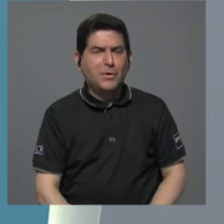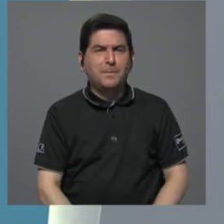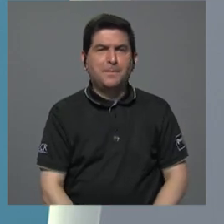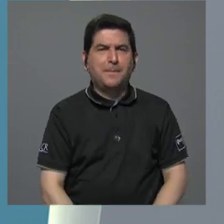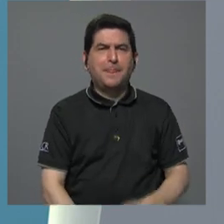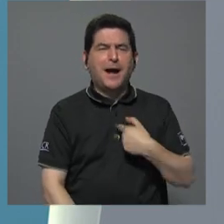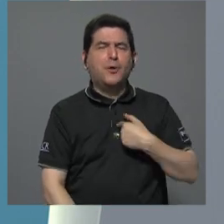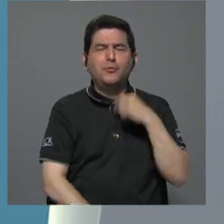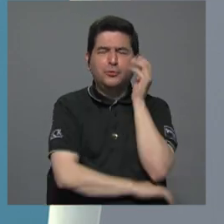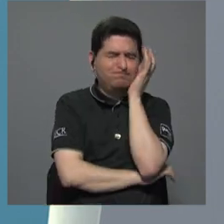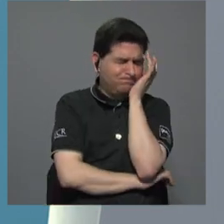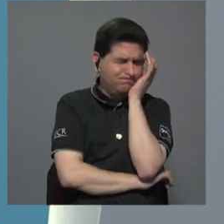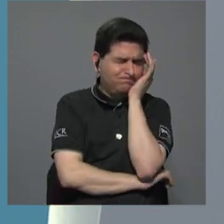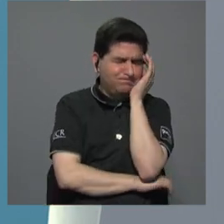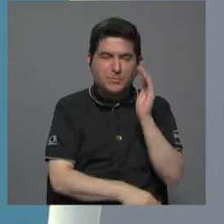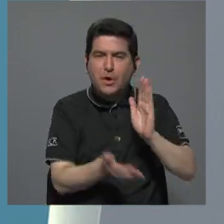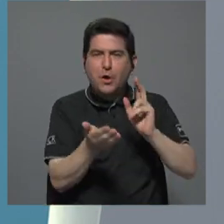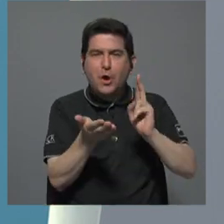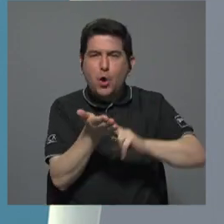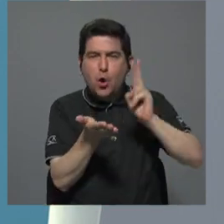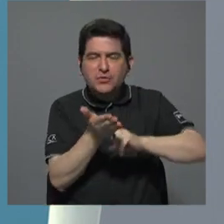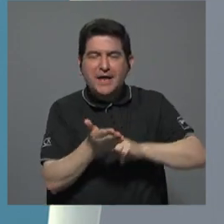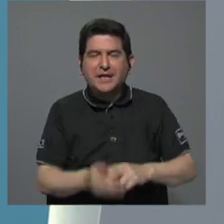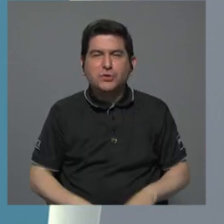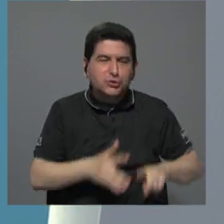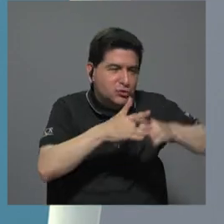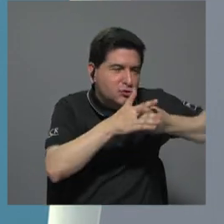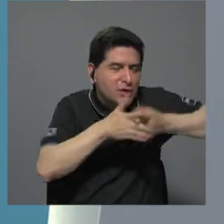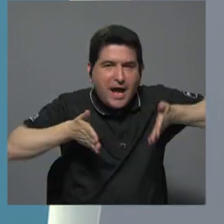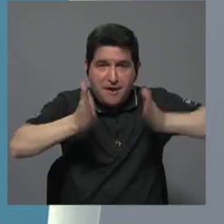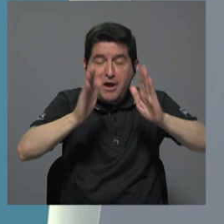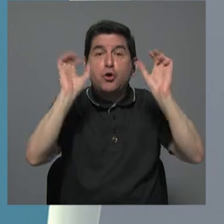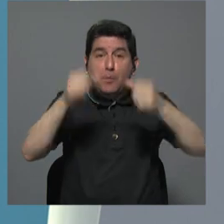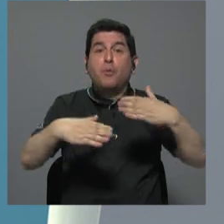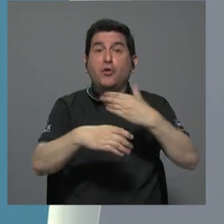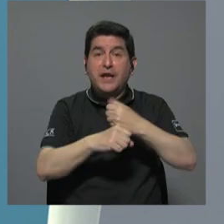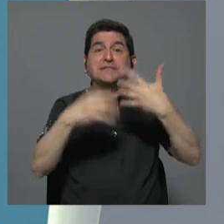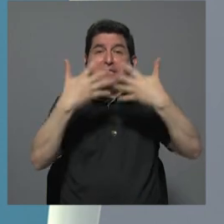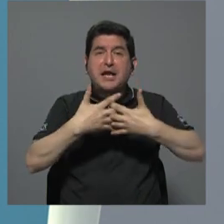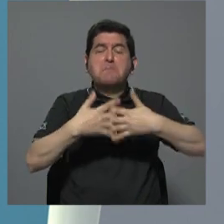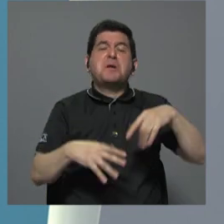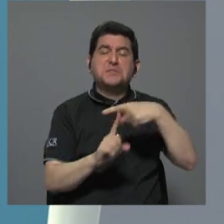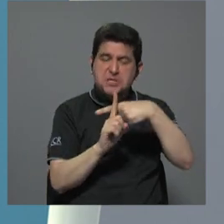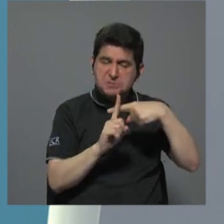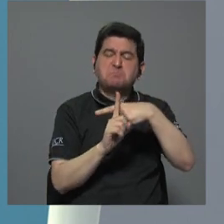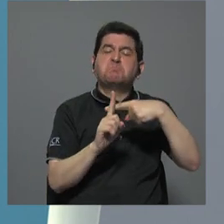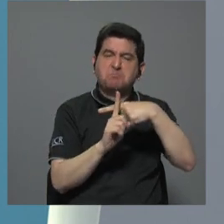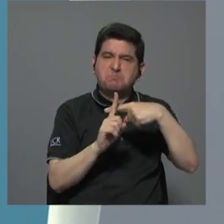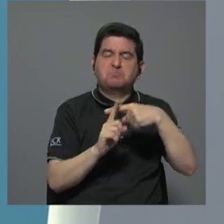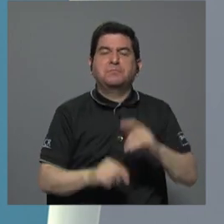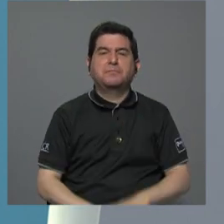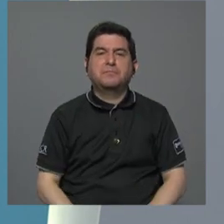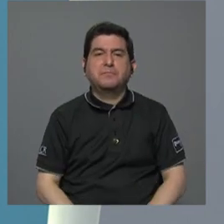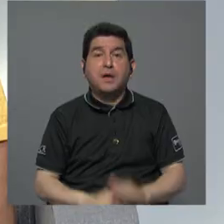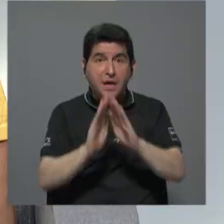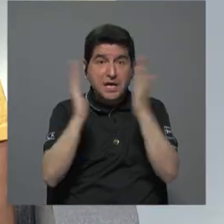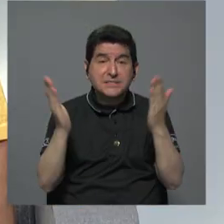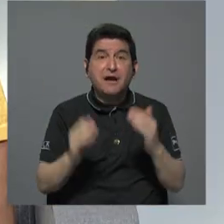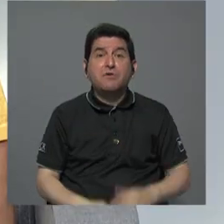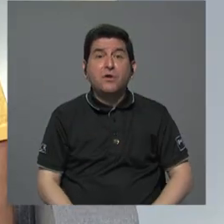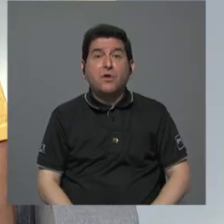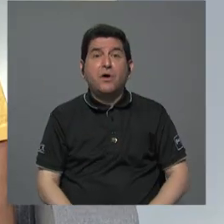encienden a uno preocupaciones. Los contratos de mantenimiento vial sí los podían hacer empresas medianas. Y hasta pequeñas. a